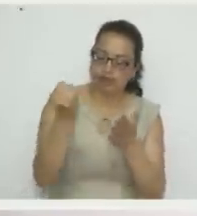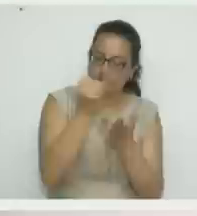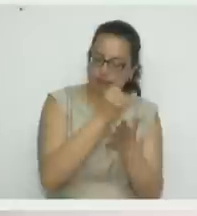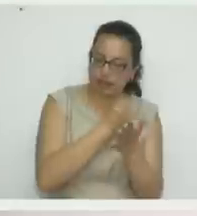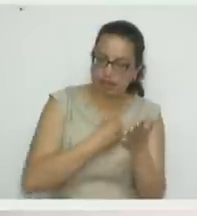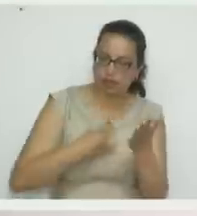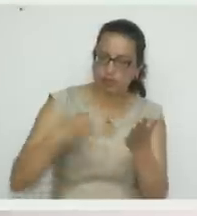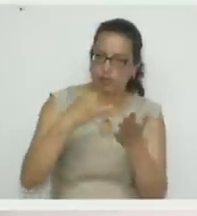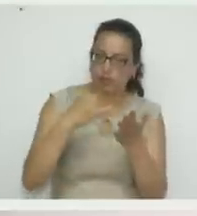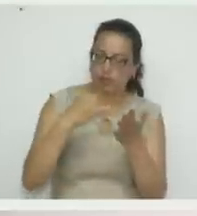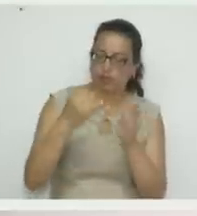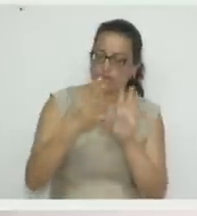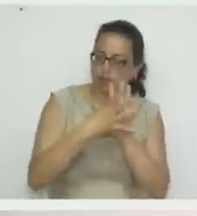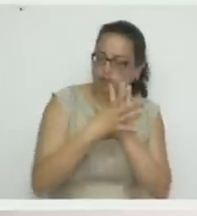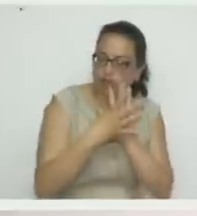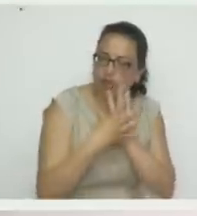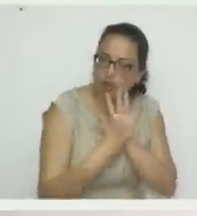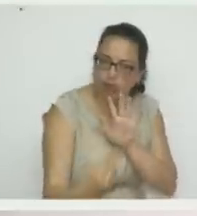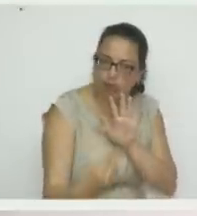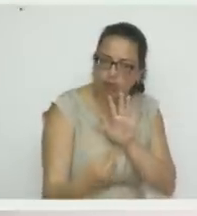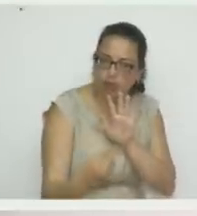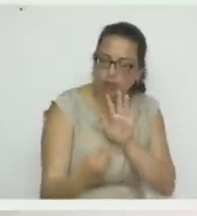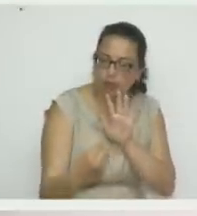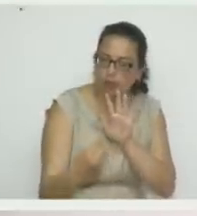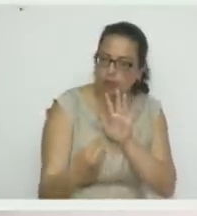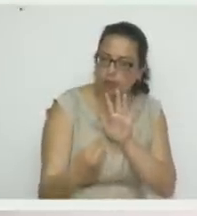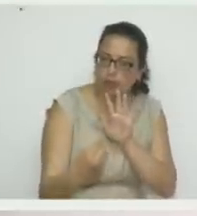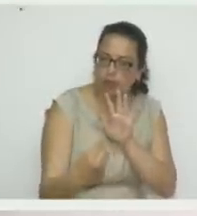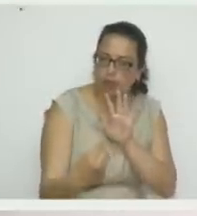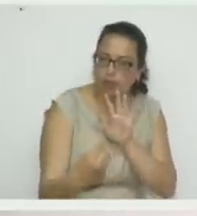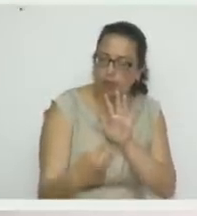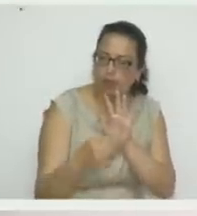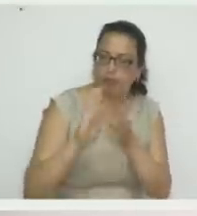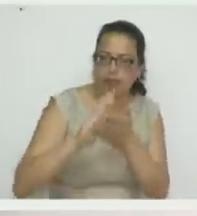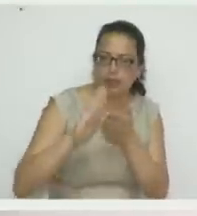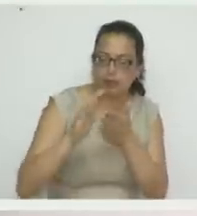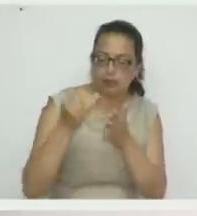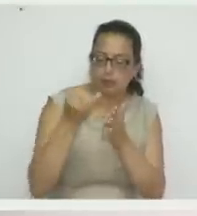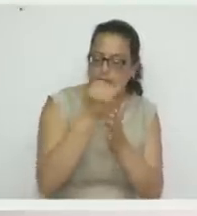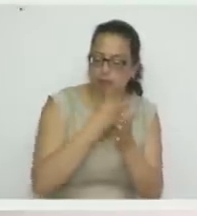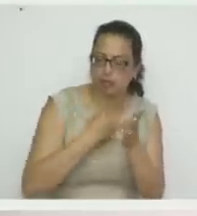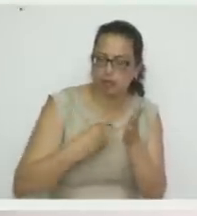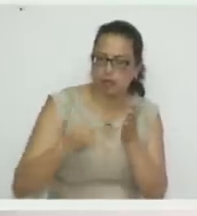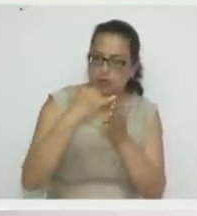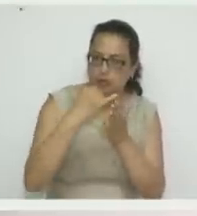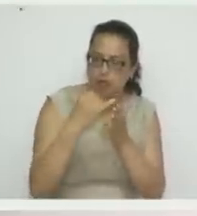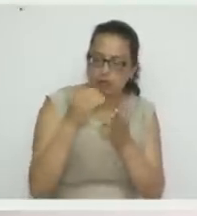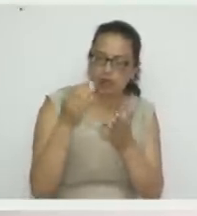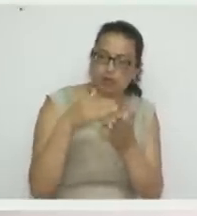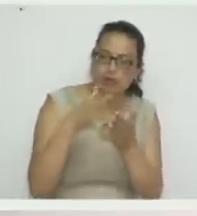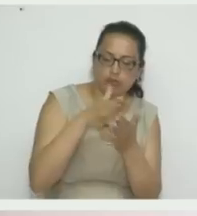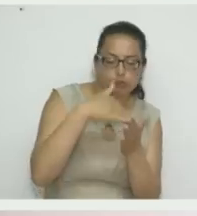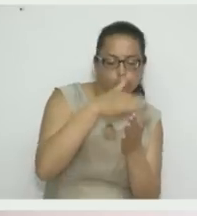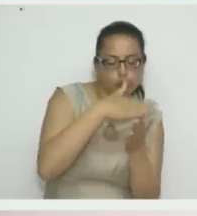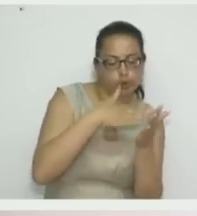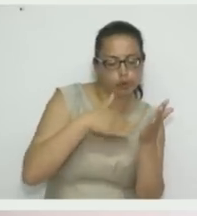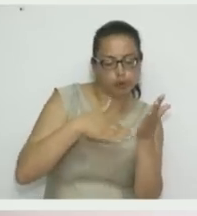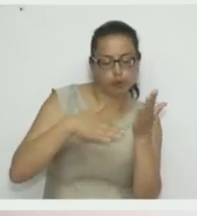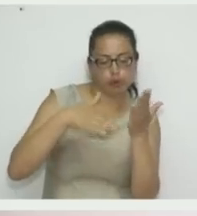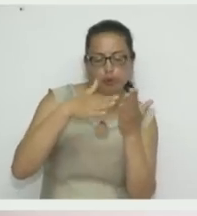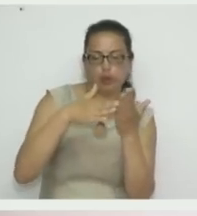a difuminarlo. Yo ya lo traigo acá difuminado. Y les voy a enseñar a grafilar.